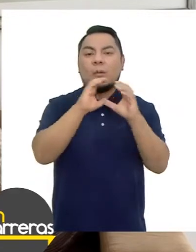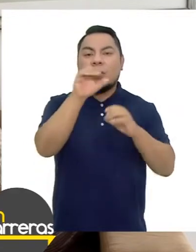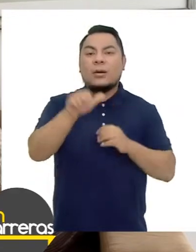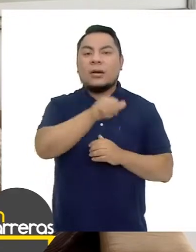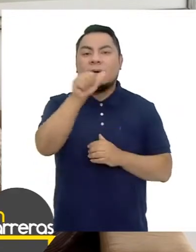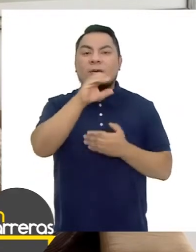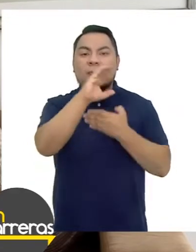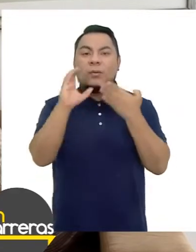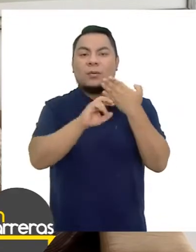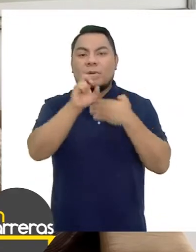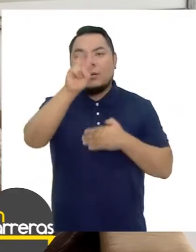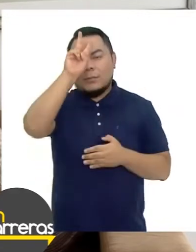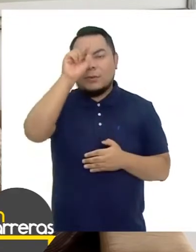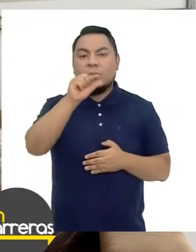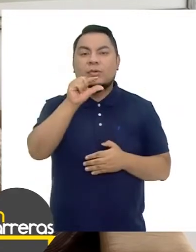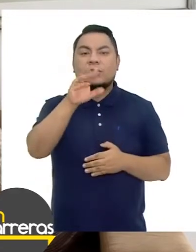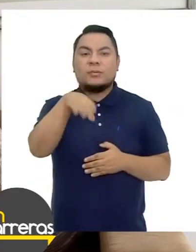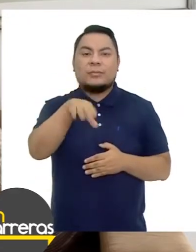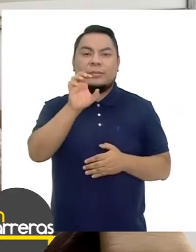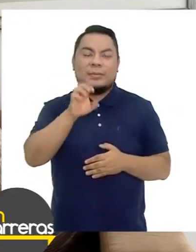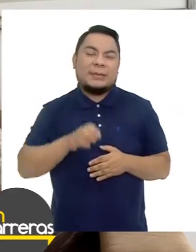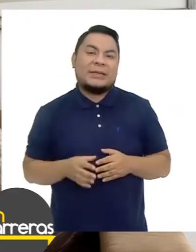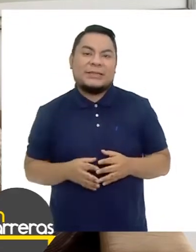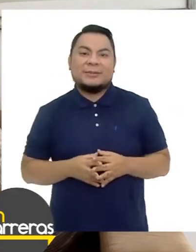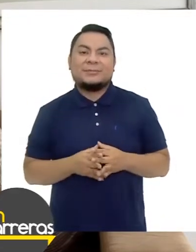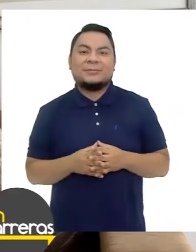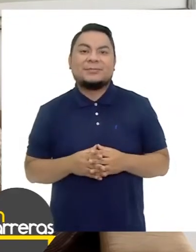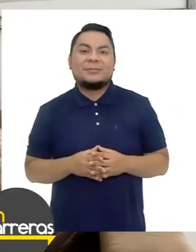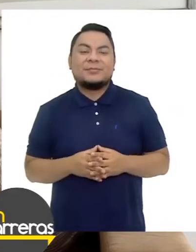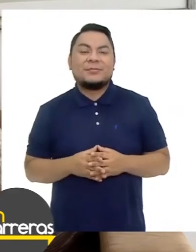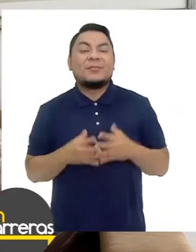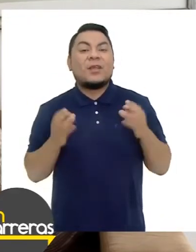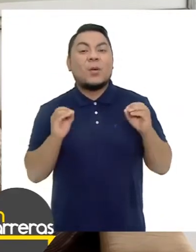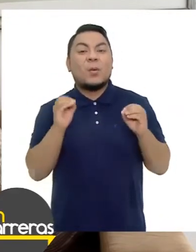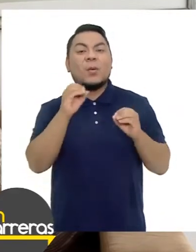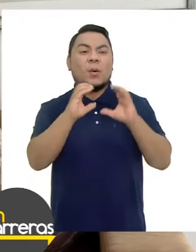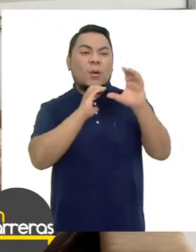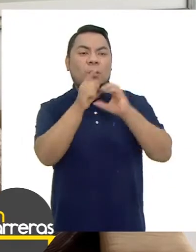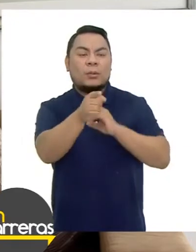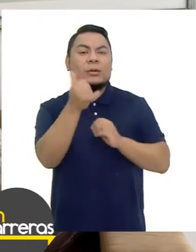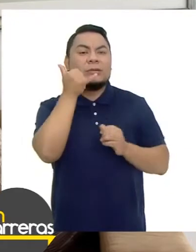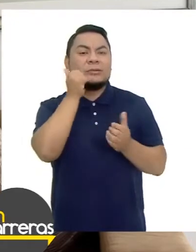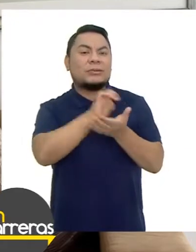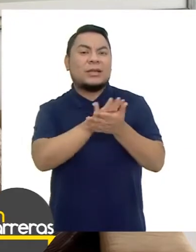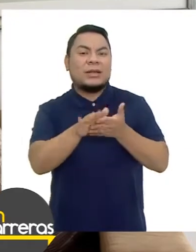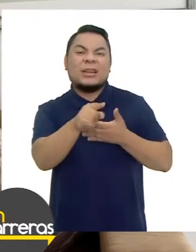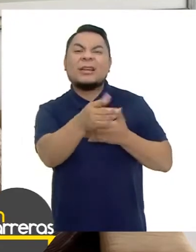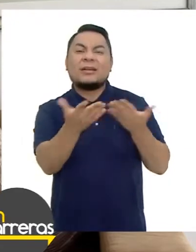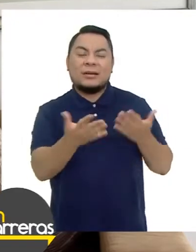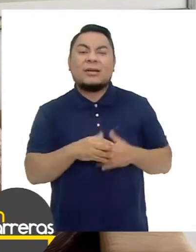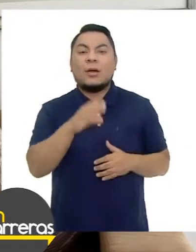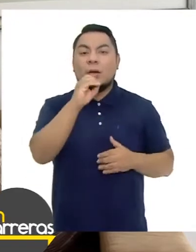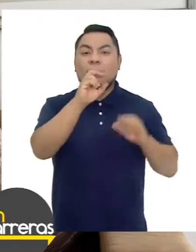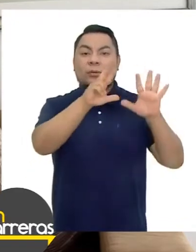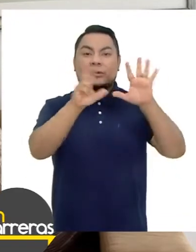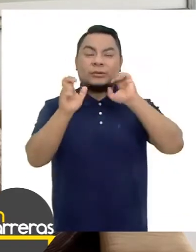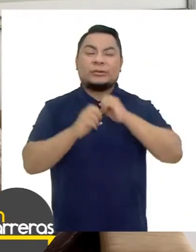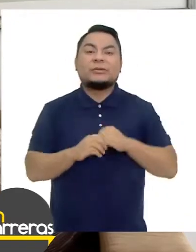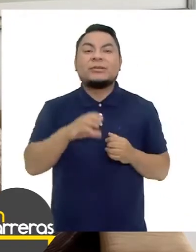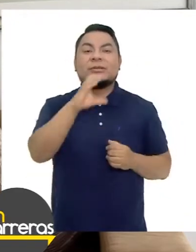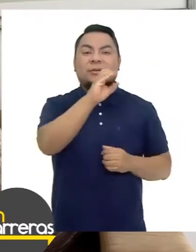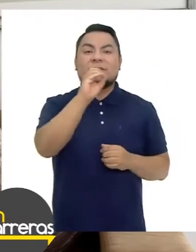Comunicaciones Arroba Conadis Perú Punto Go Punto Pe O comuníquense Con su línea Gratuita